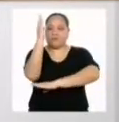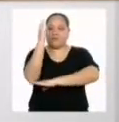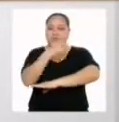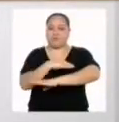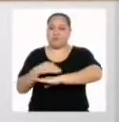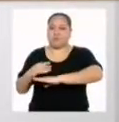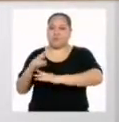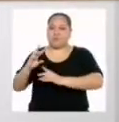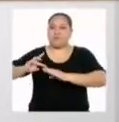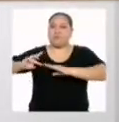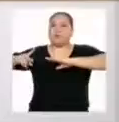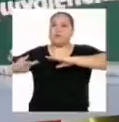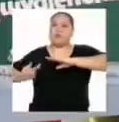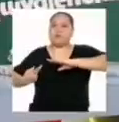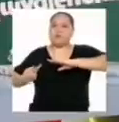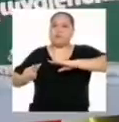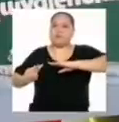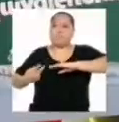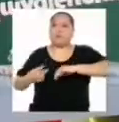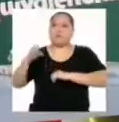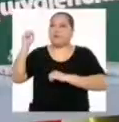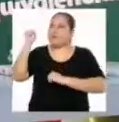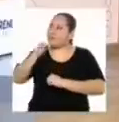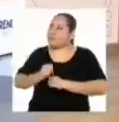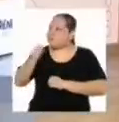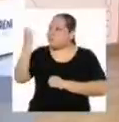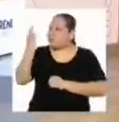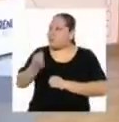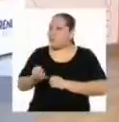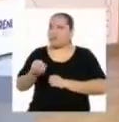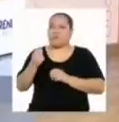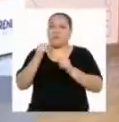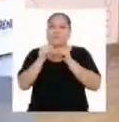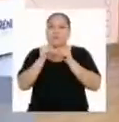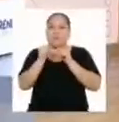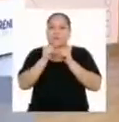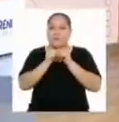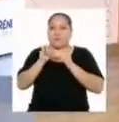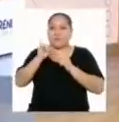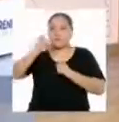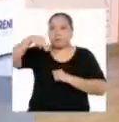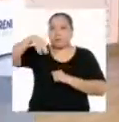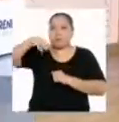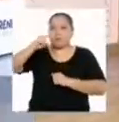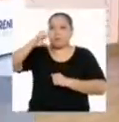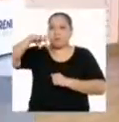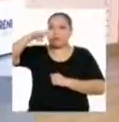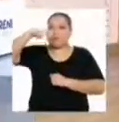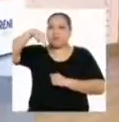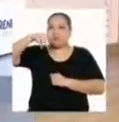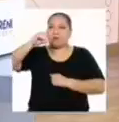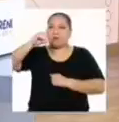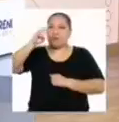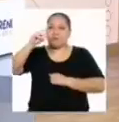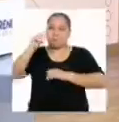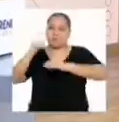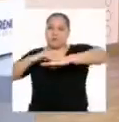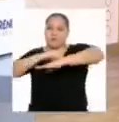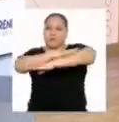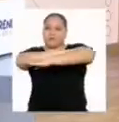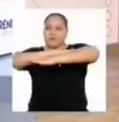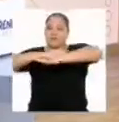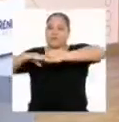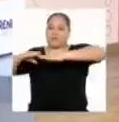plano cartesiano se han invertido. ¡Es verdad! La variable independiente siempre se representa en el eje de las